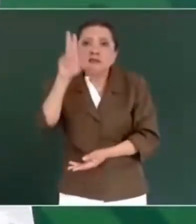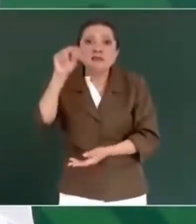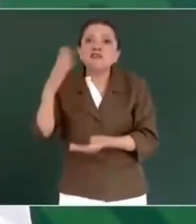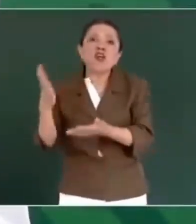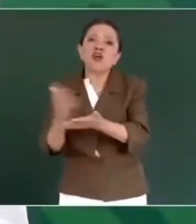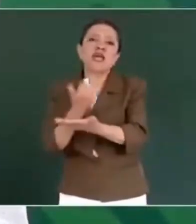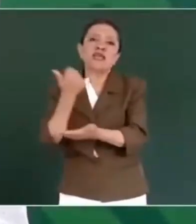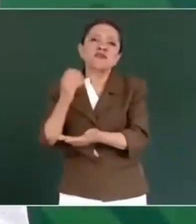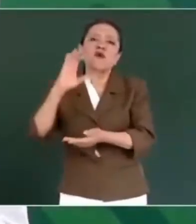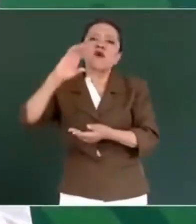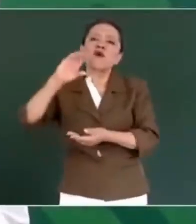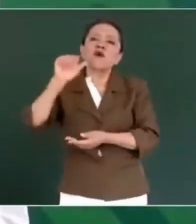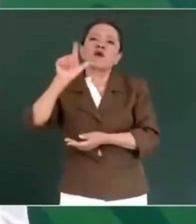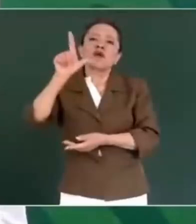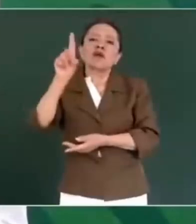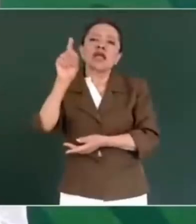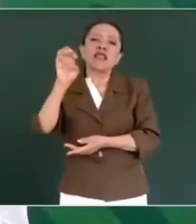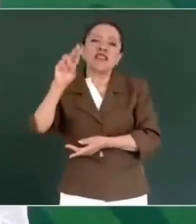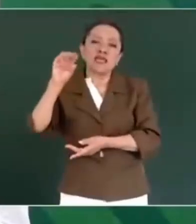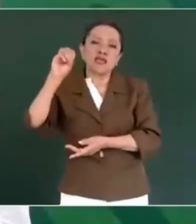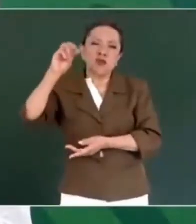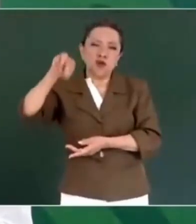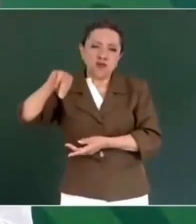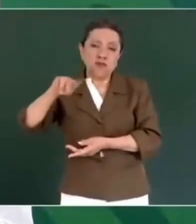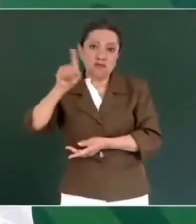Calderón. Hubo un fraude.